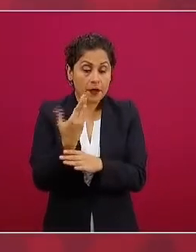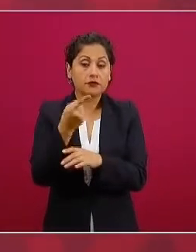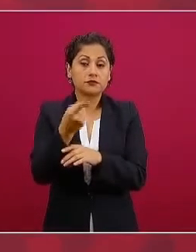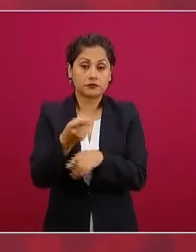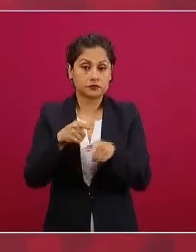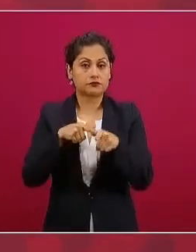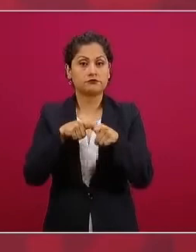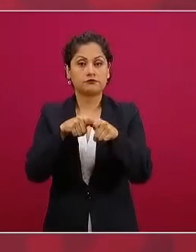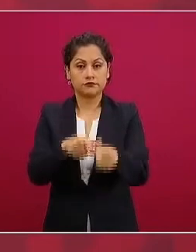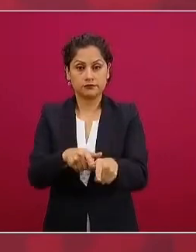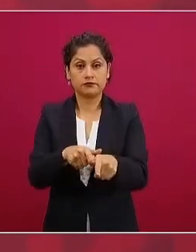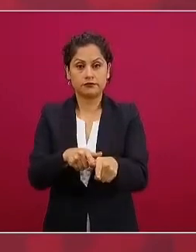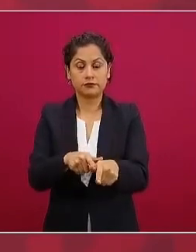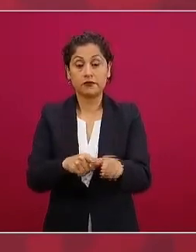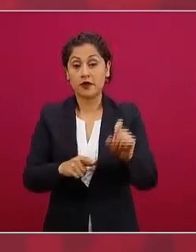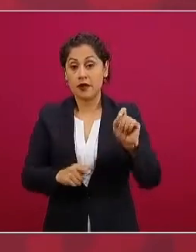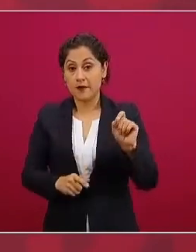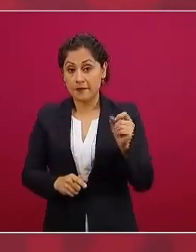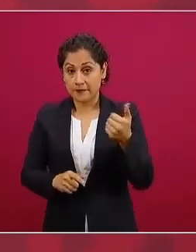Veintiséis,